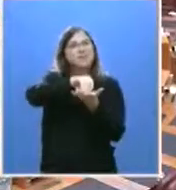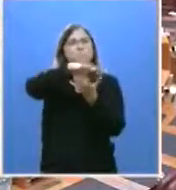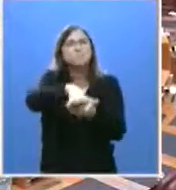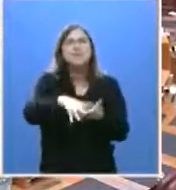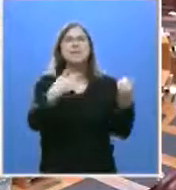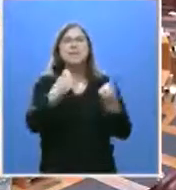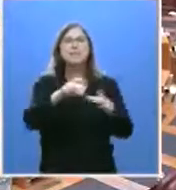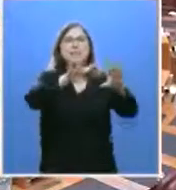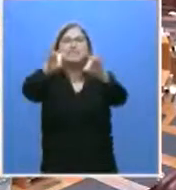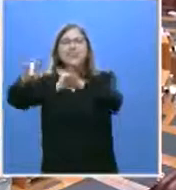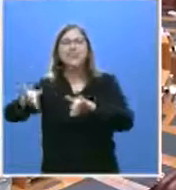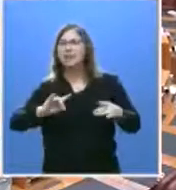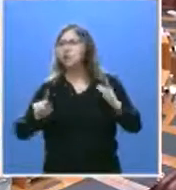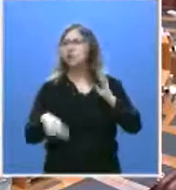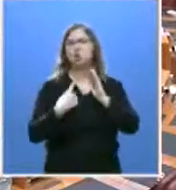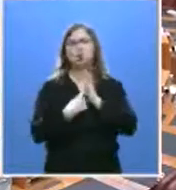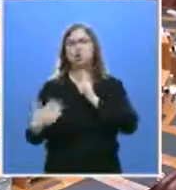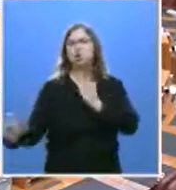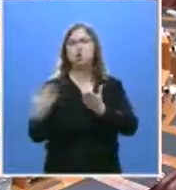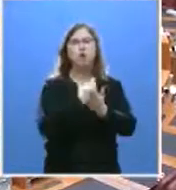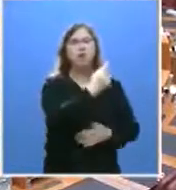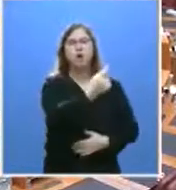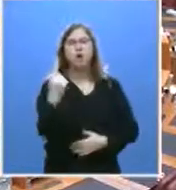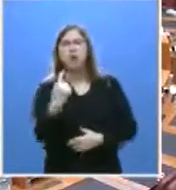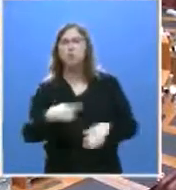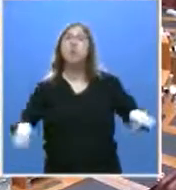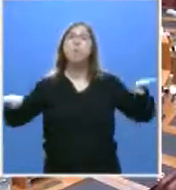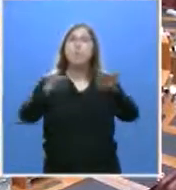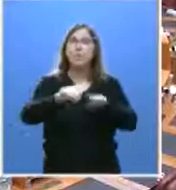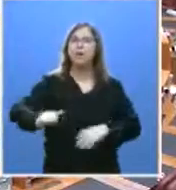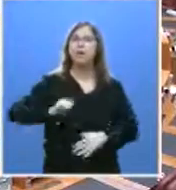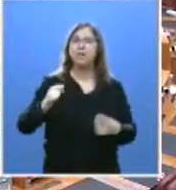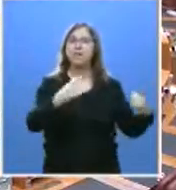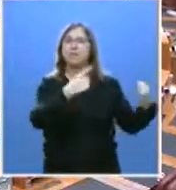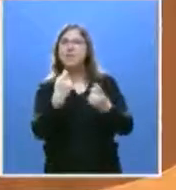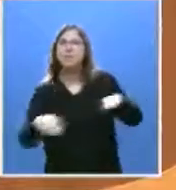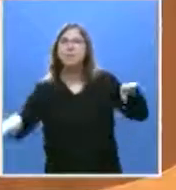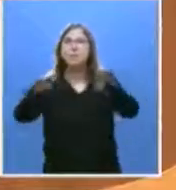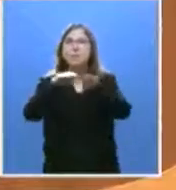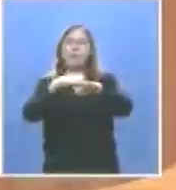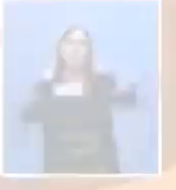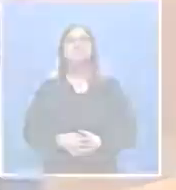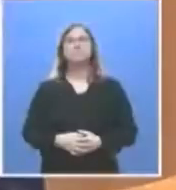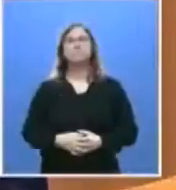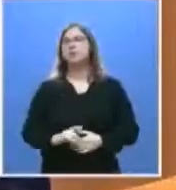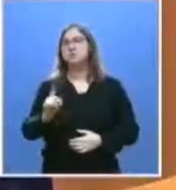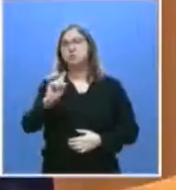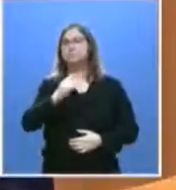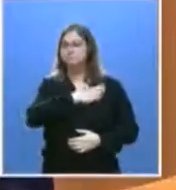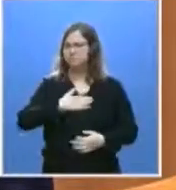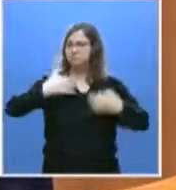cada uno de sus territorios, sí, y que hable de igualdad, de oportunidades, que hable de igualdad en el acceso a los servicios públicos. Yo